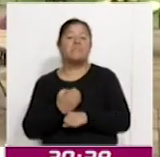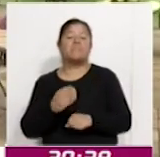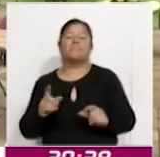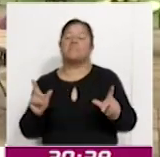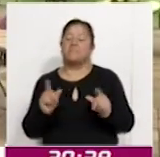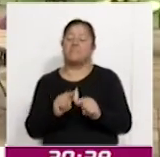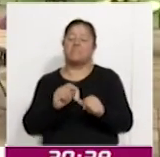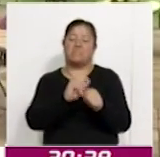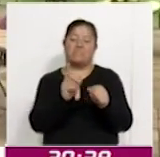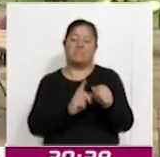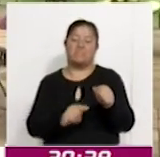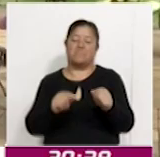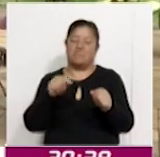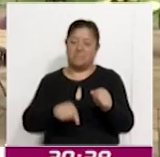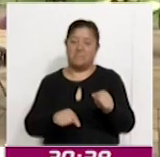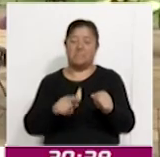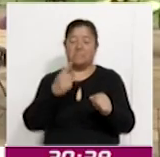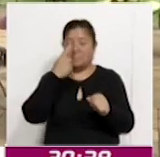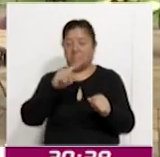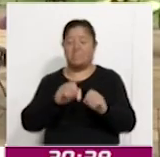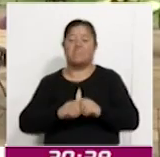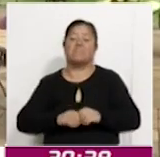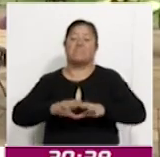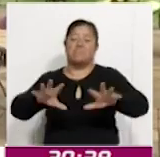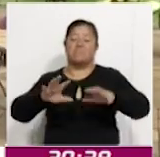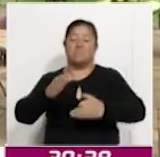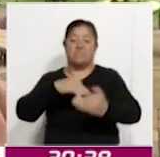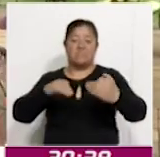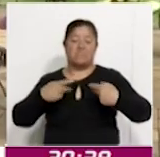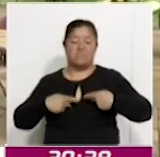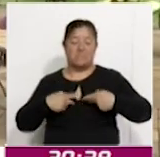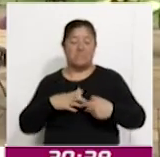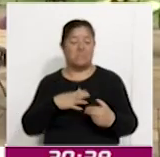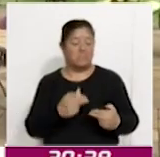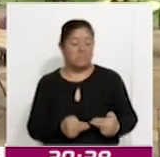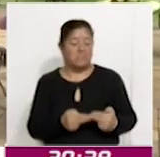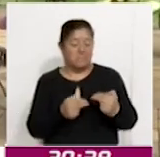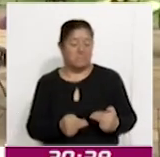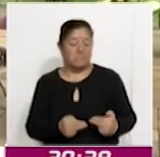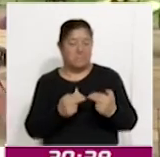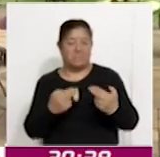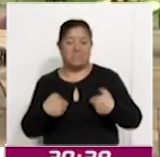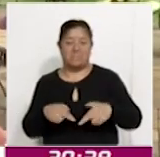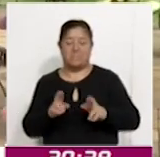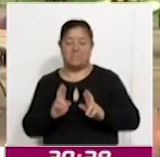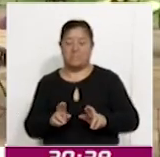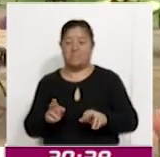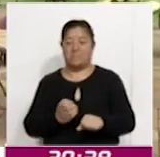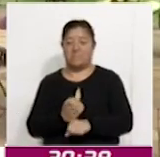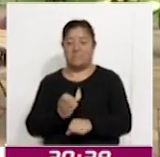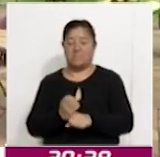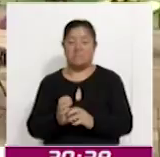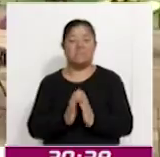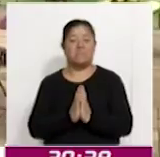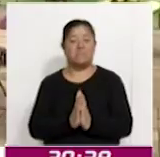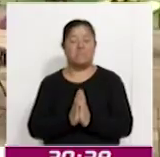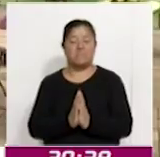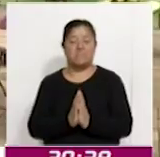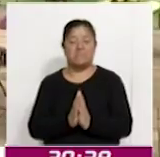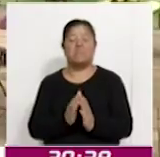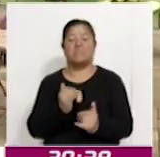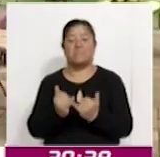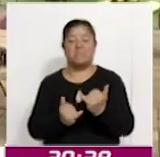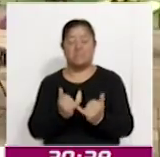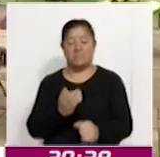Mexicana, para decirle a estas personas que están en las negociaciones, que son estos representantes de estado, que por favor no jueguen con nuestro